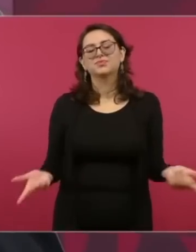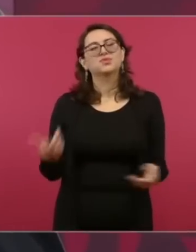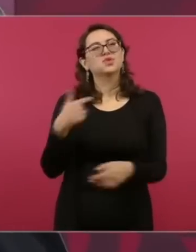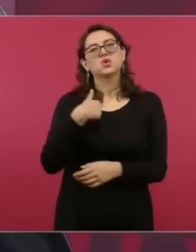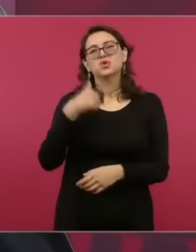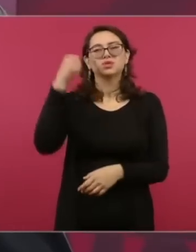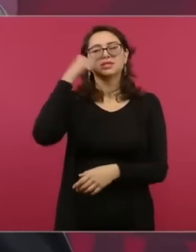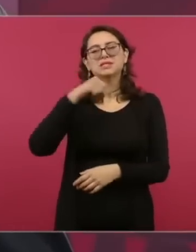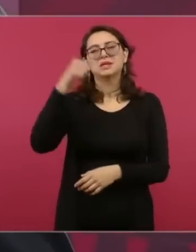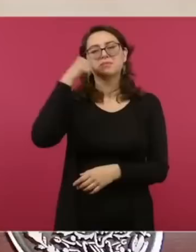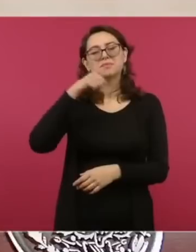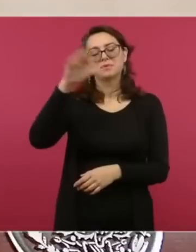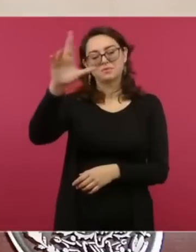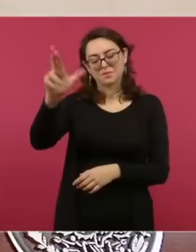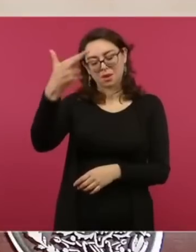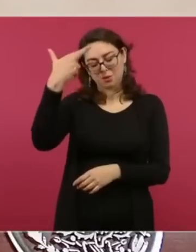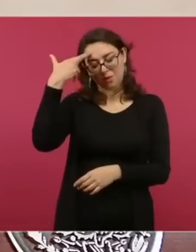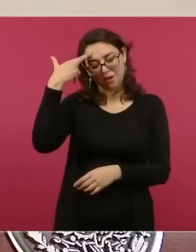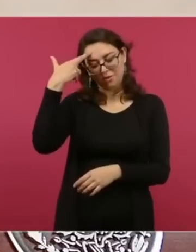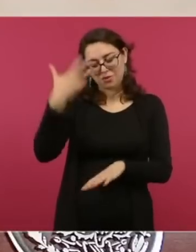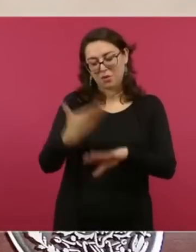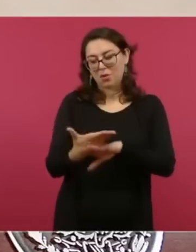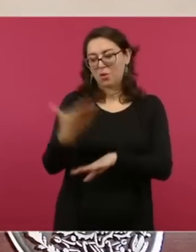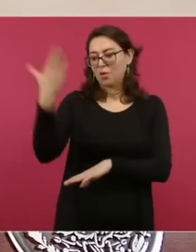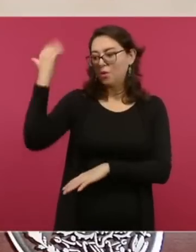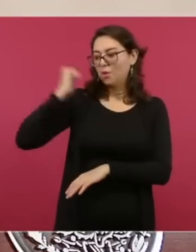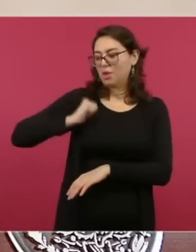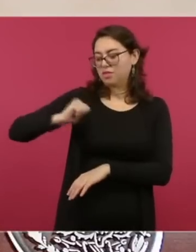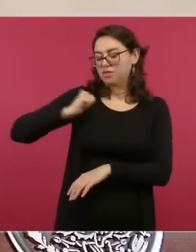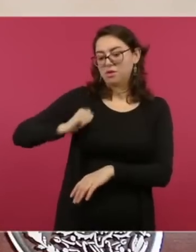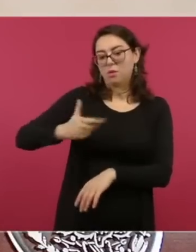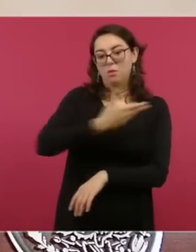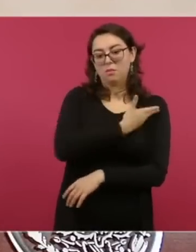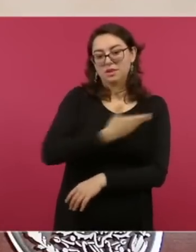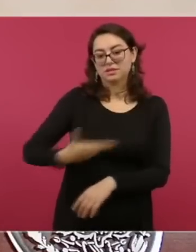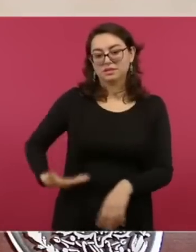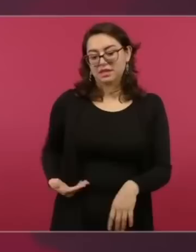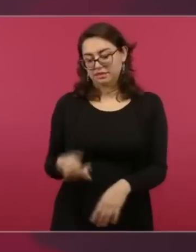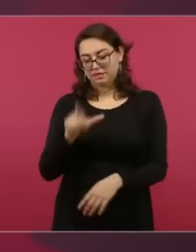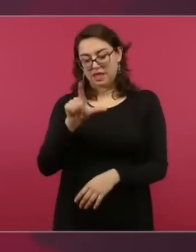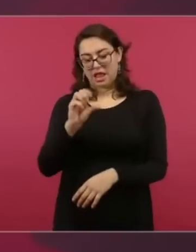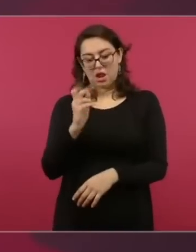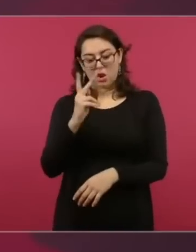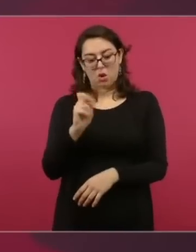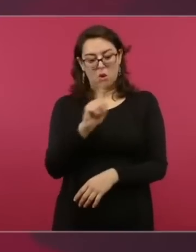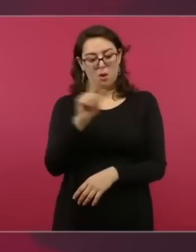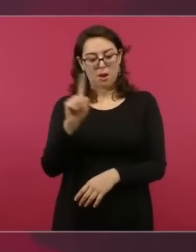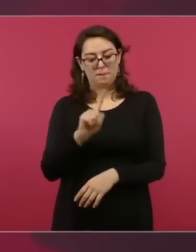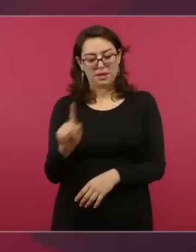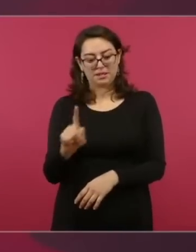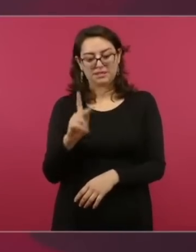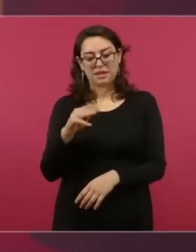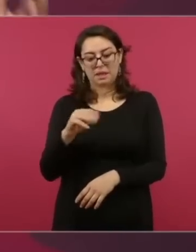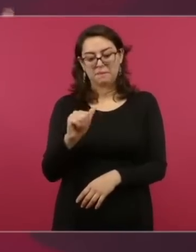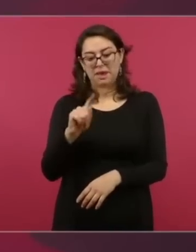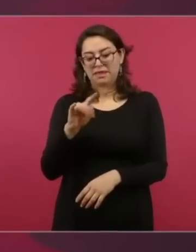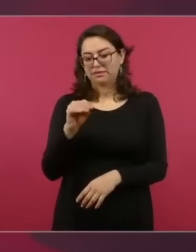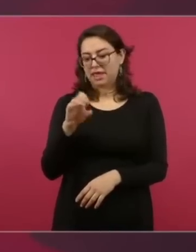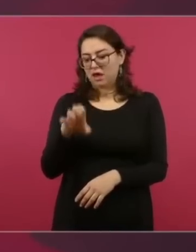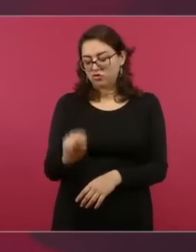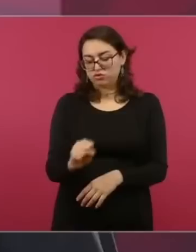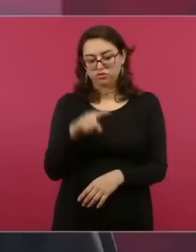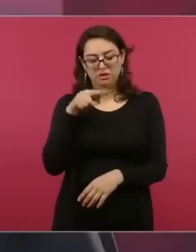época del presidente López Mateos, que hubo una campaña